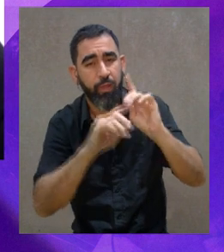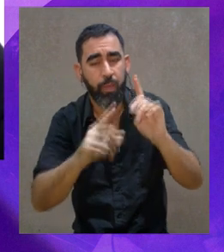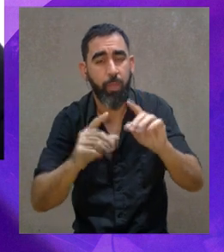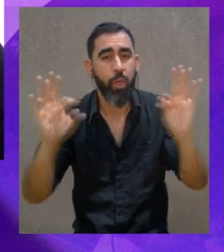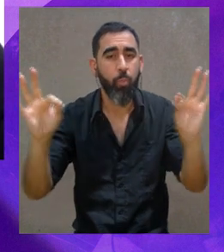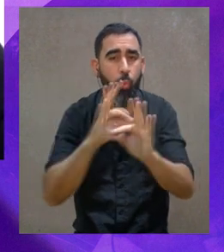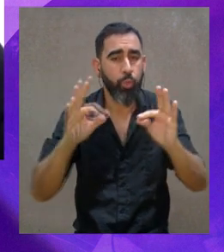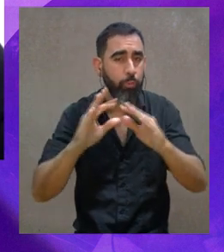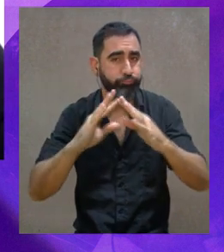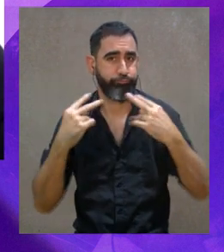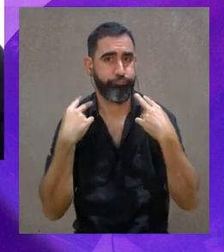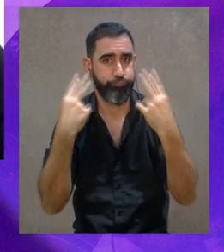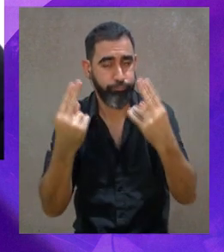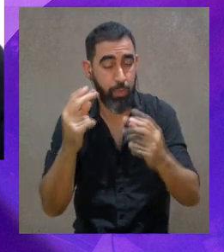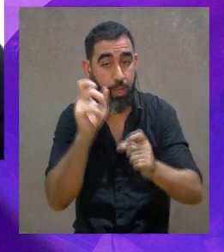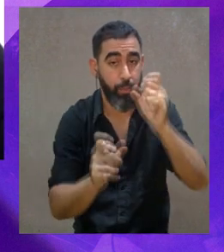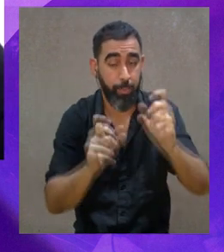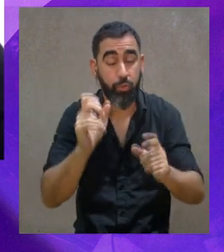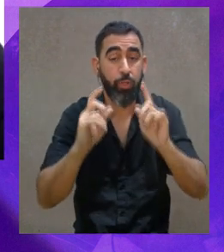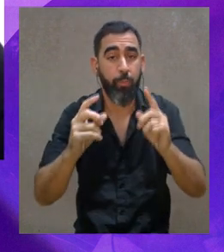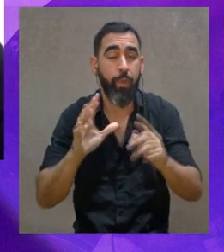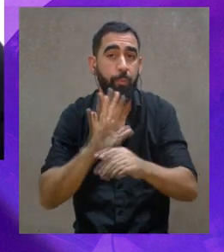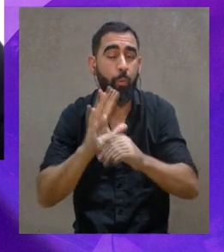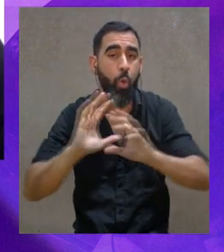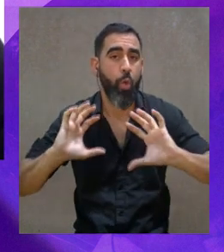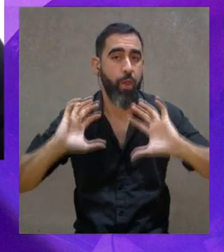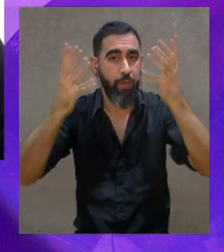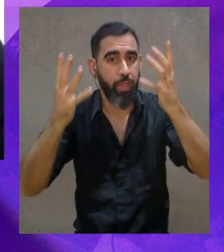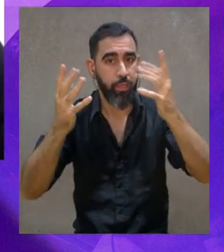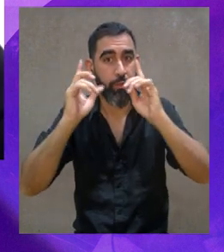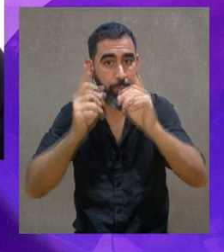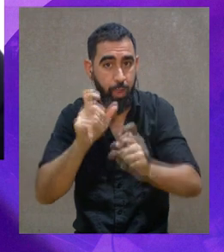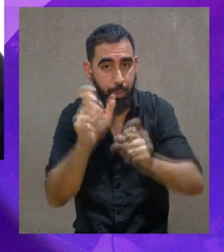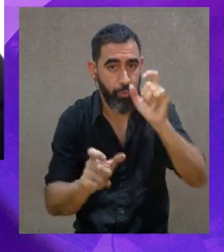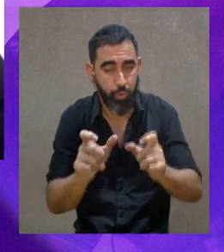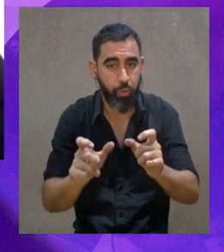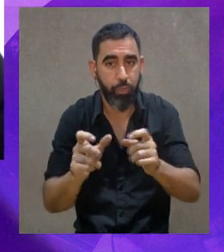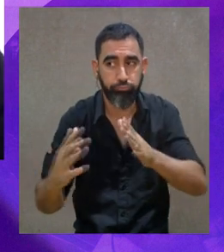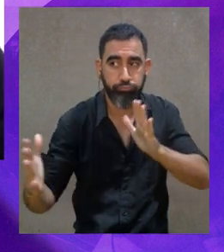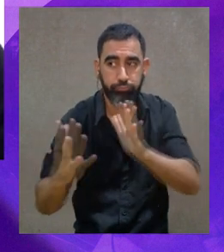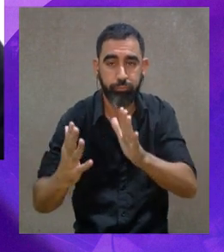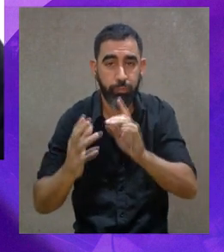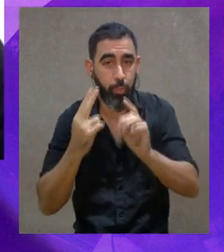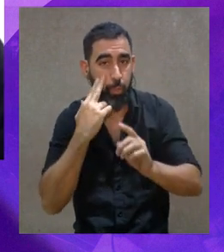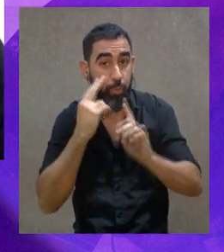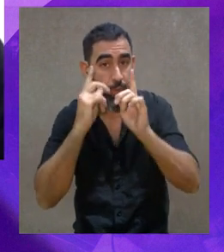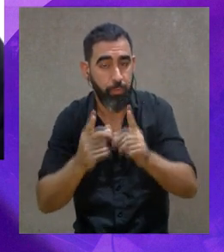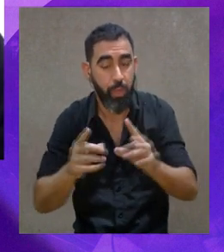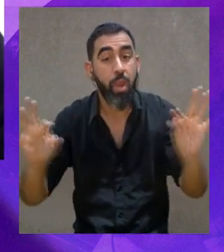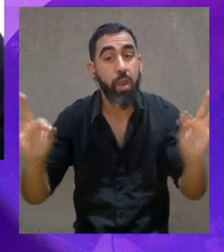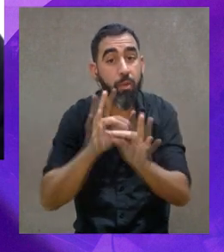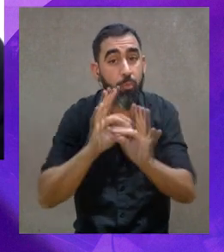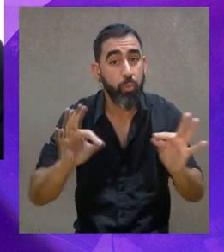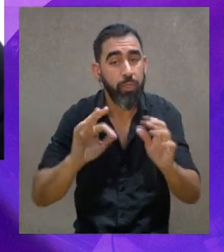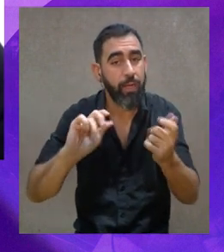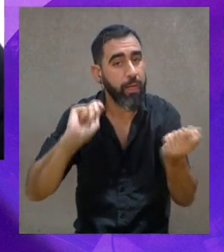ha sido también transgresión, ha sido modo de rebeldía, modo de confrontación. La